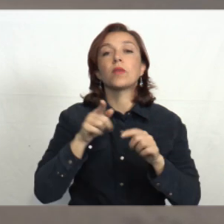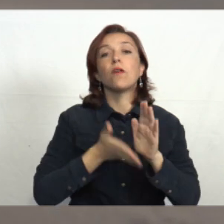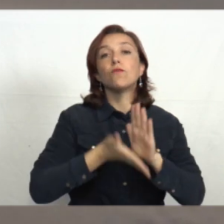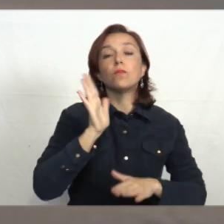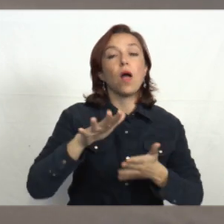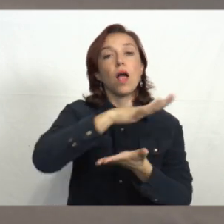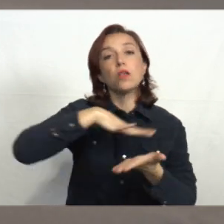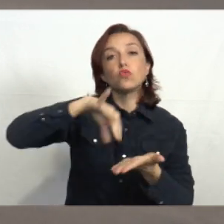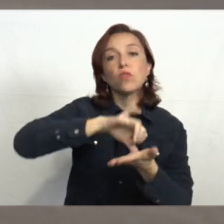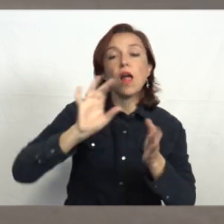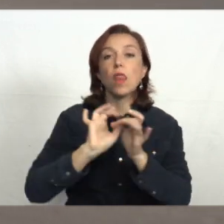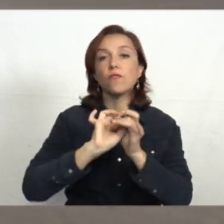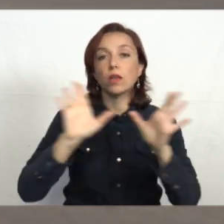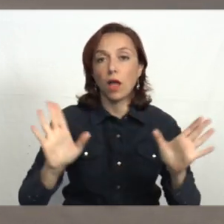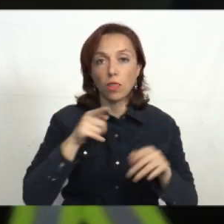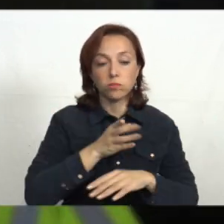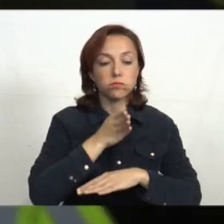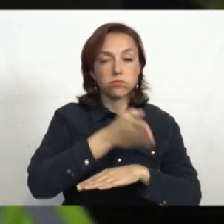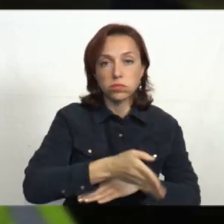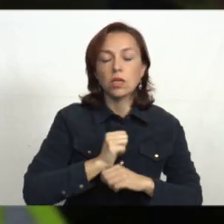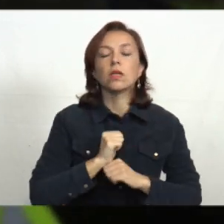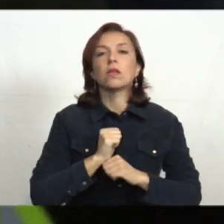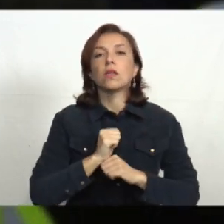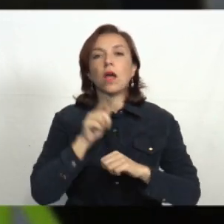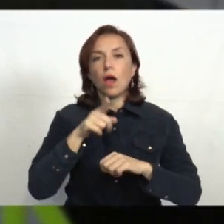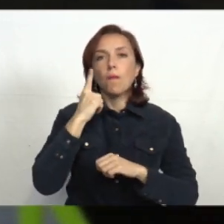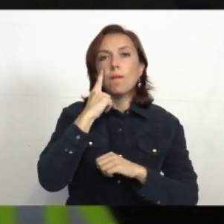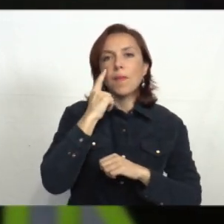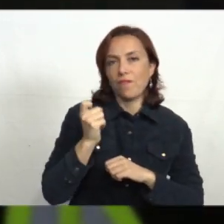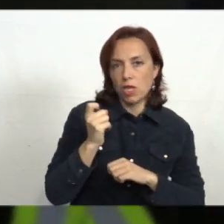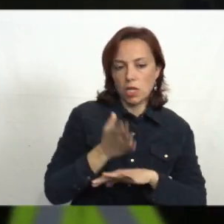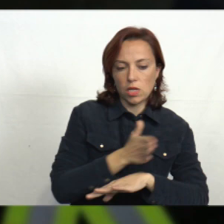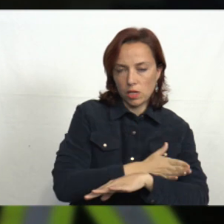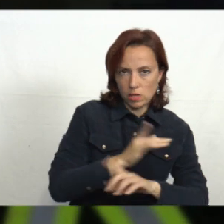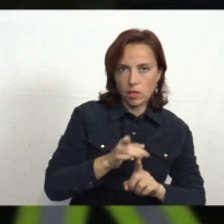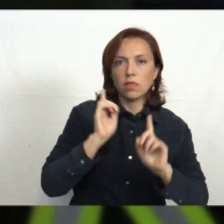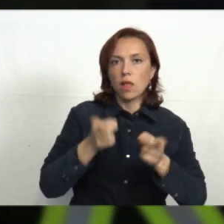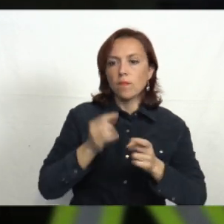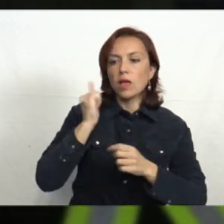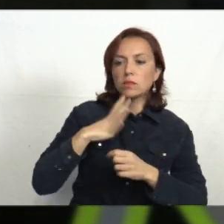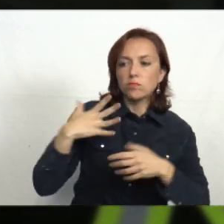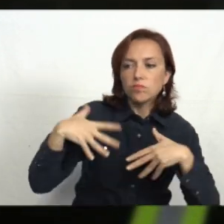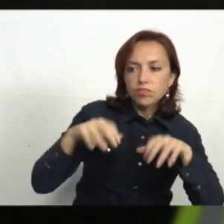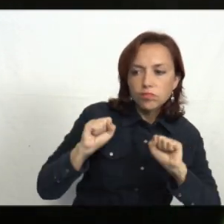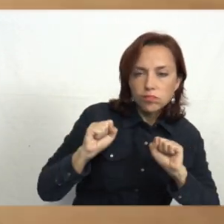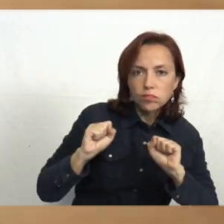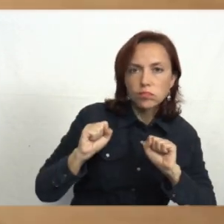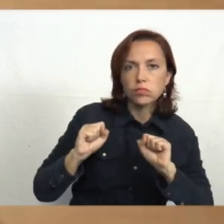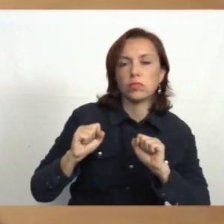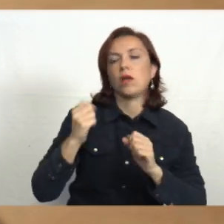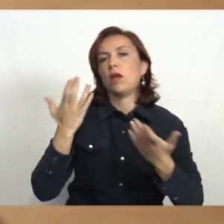hacia la Ciudad de Libertad, donde estamos cumpliendo la misma tarea, prevento disuasiva y represiva al delito frarante.